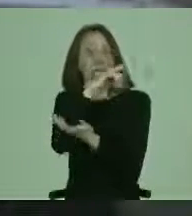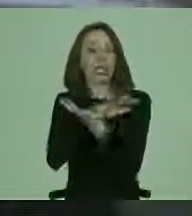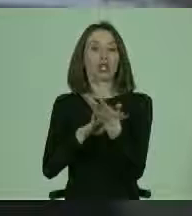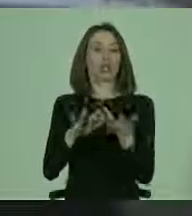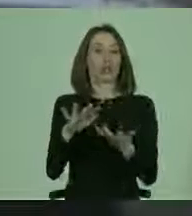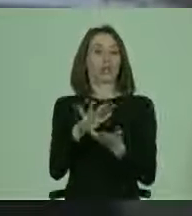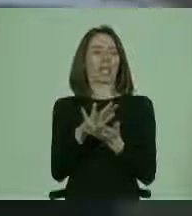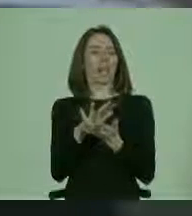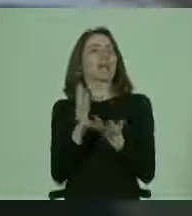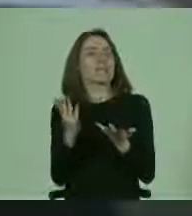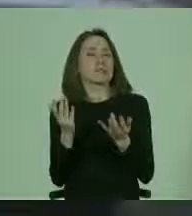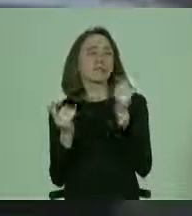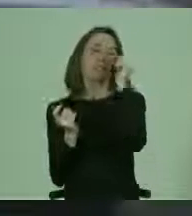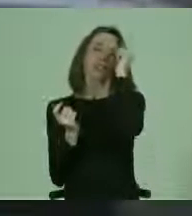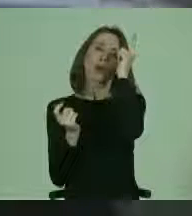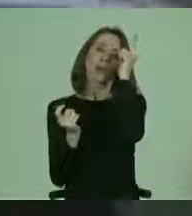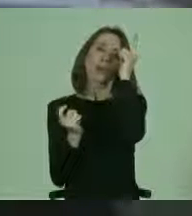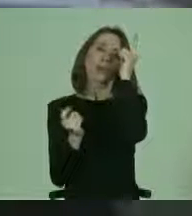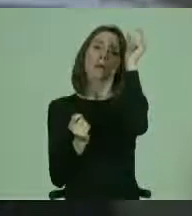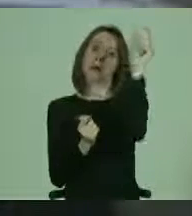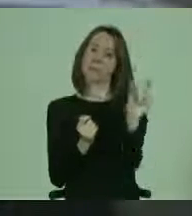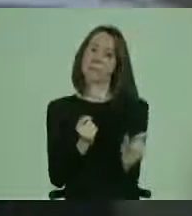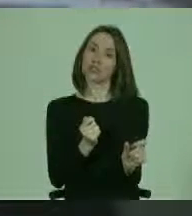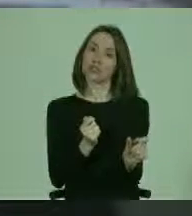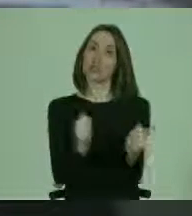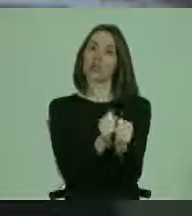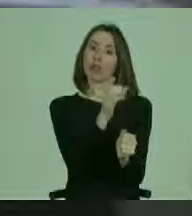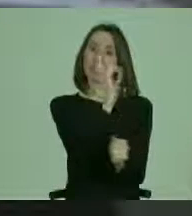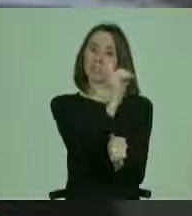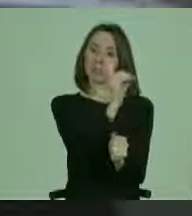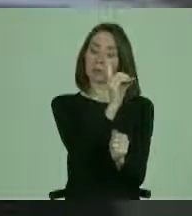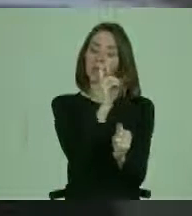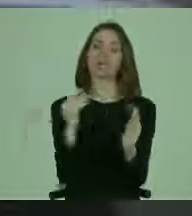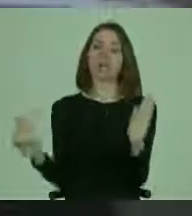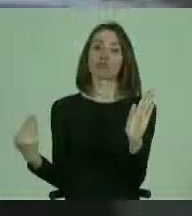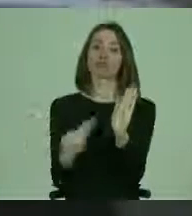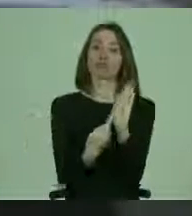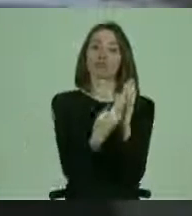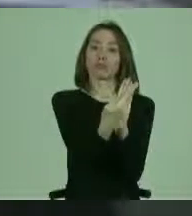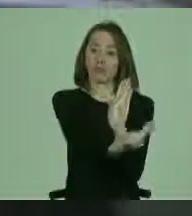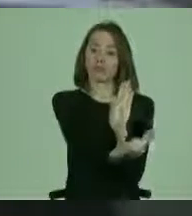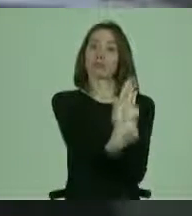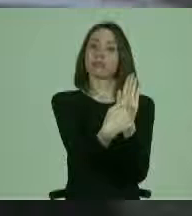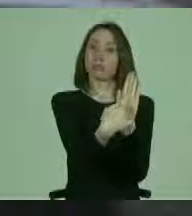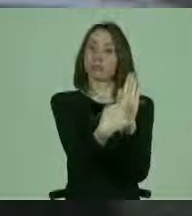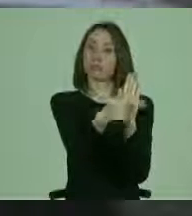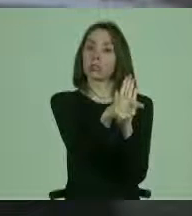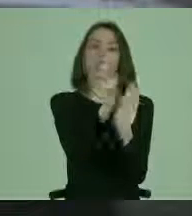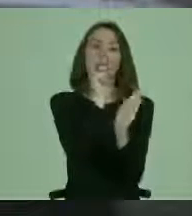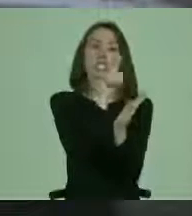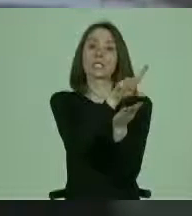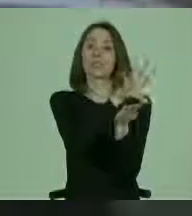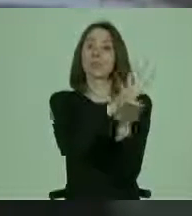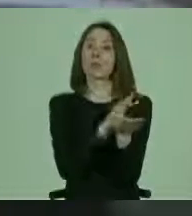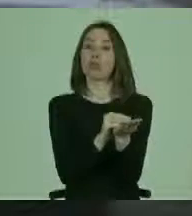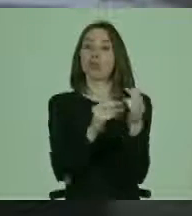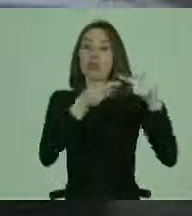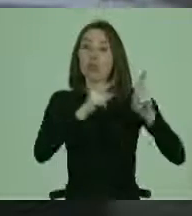comprender que a personas con discapacidad se les aplica este tipo de modelo.